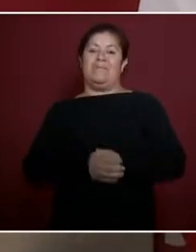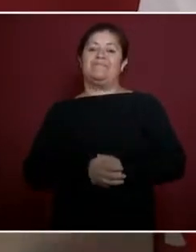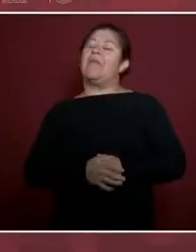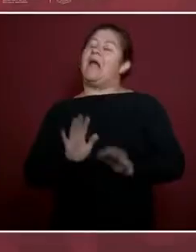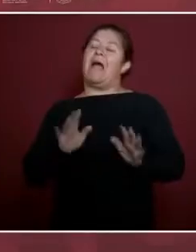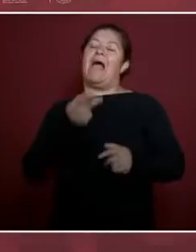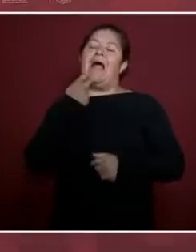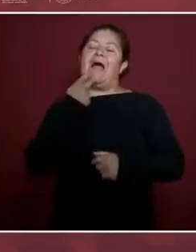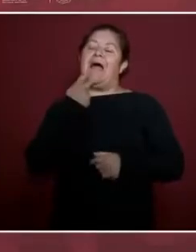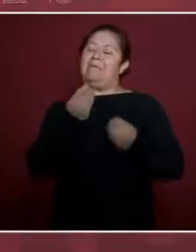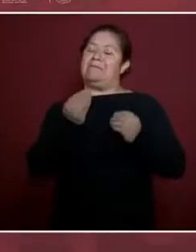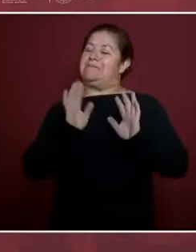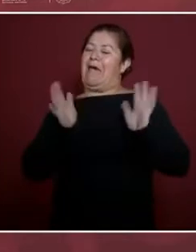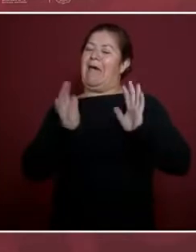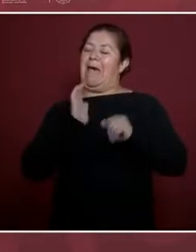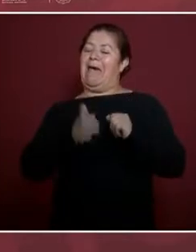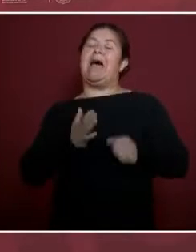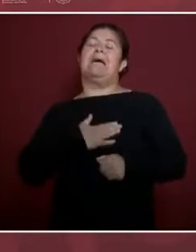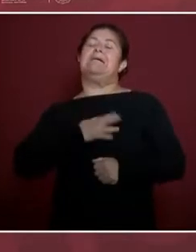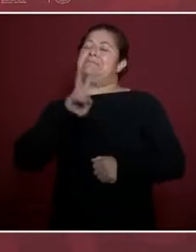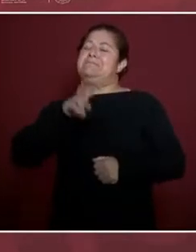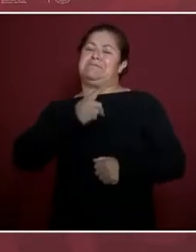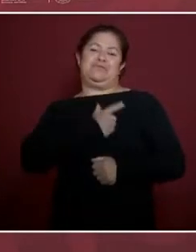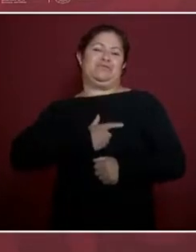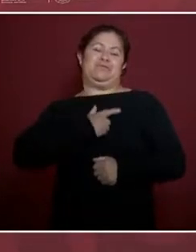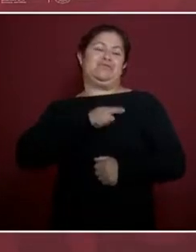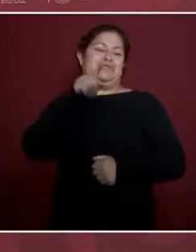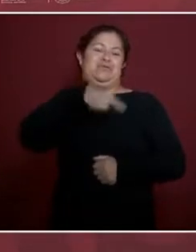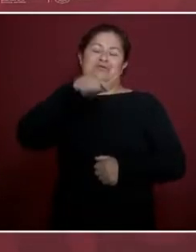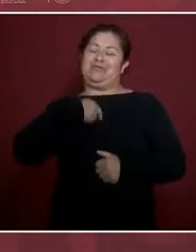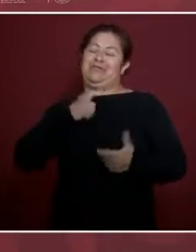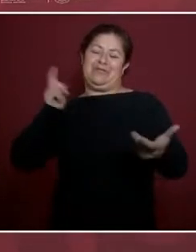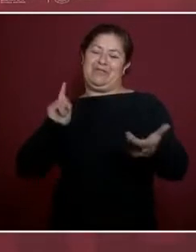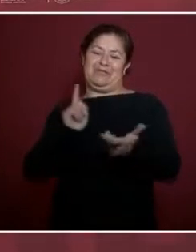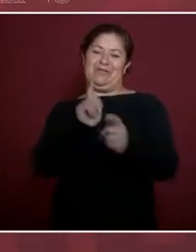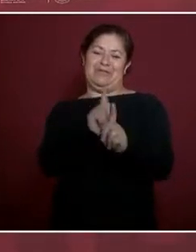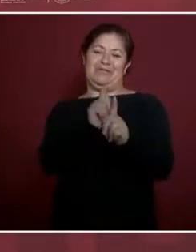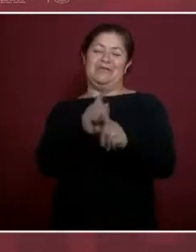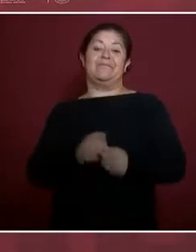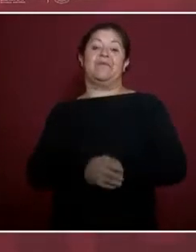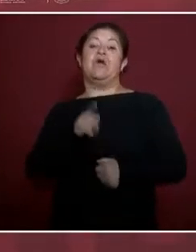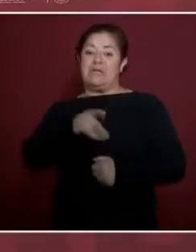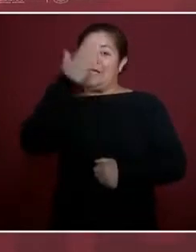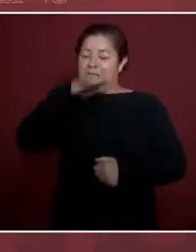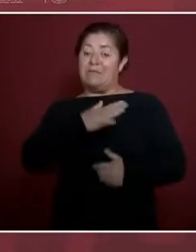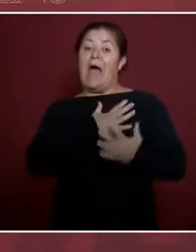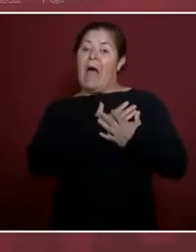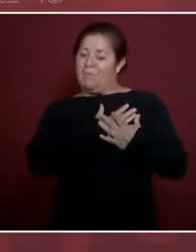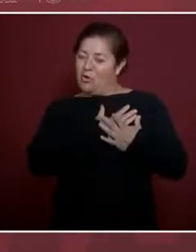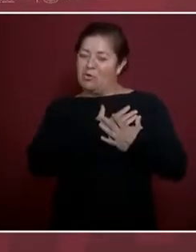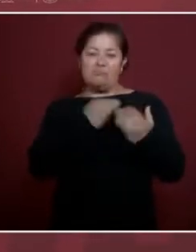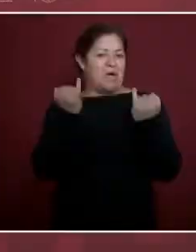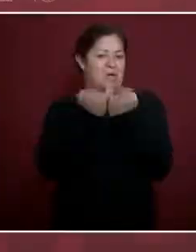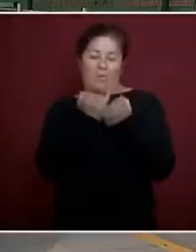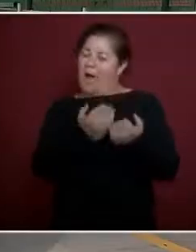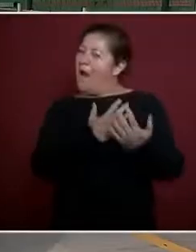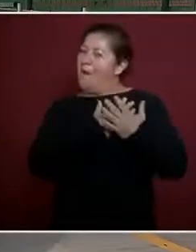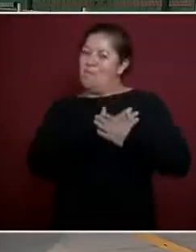estar aquí con ustedes. Y ya saben, amor con amor se paga.